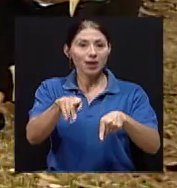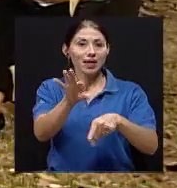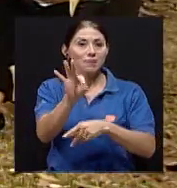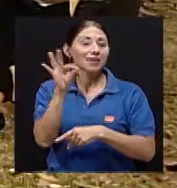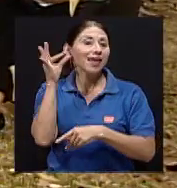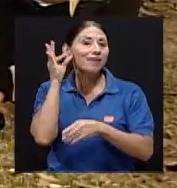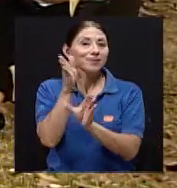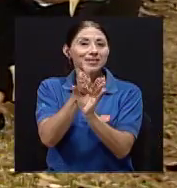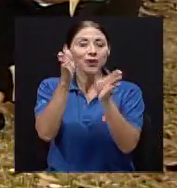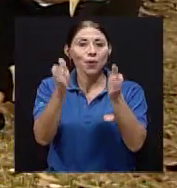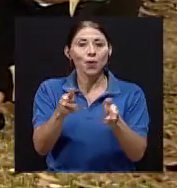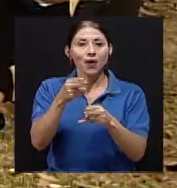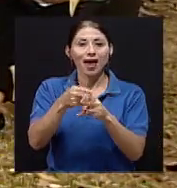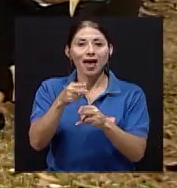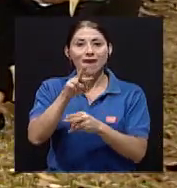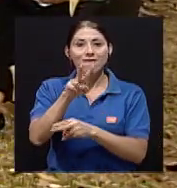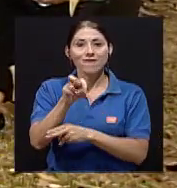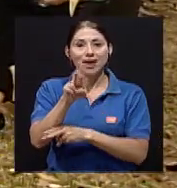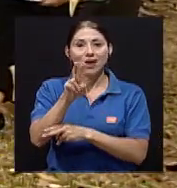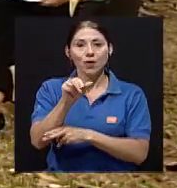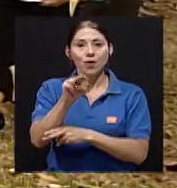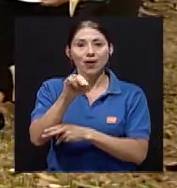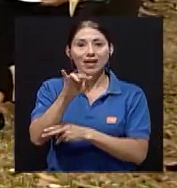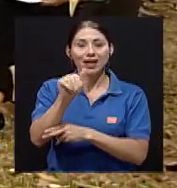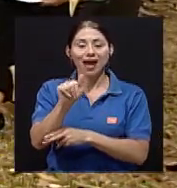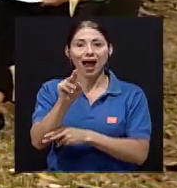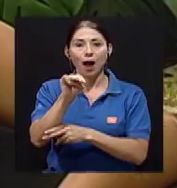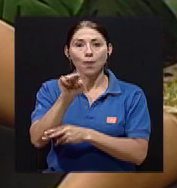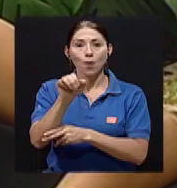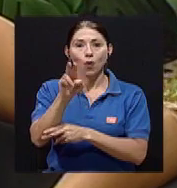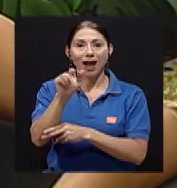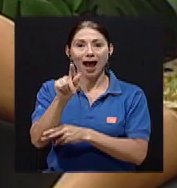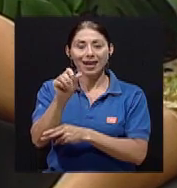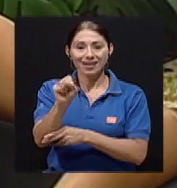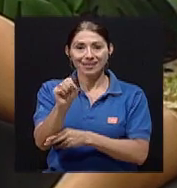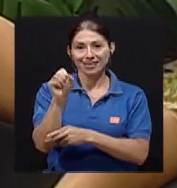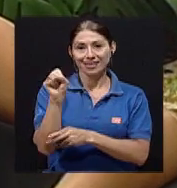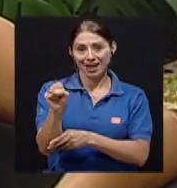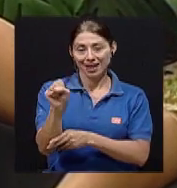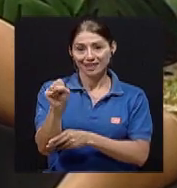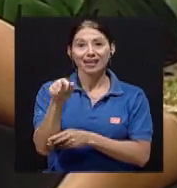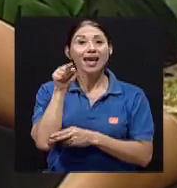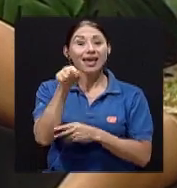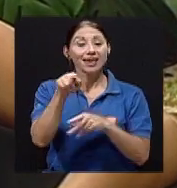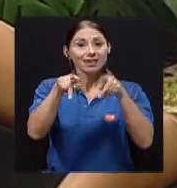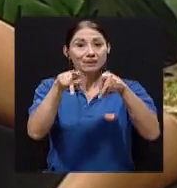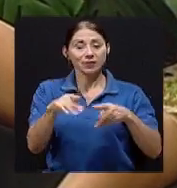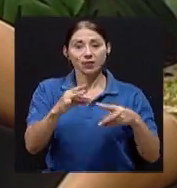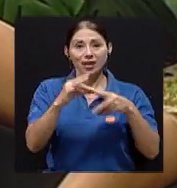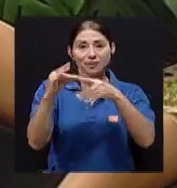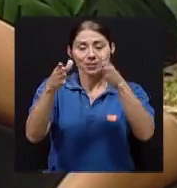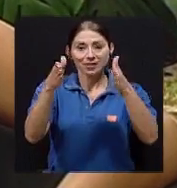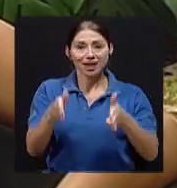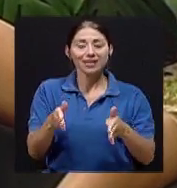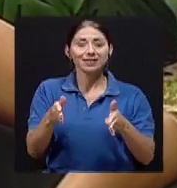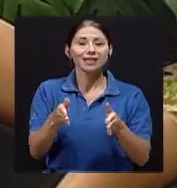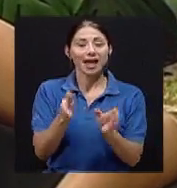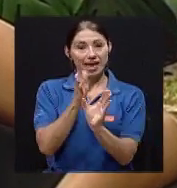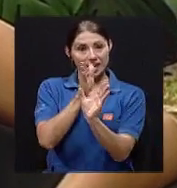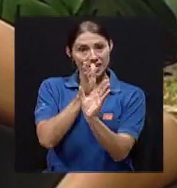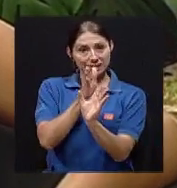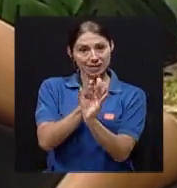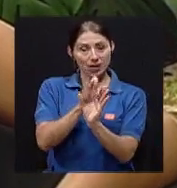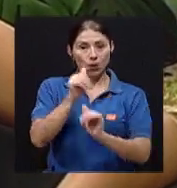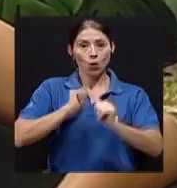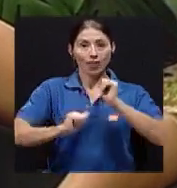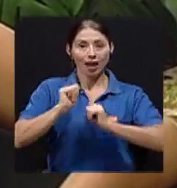Verónica Morales a casa, que ella es especialista en psicodrama y psicología